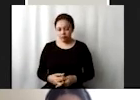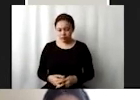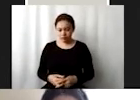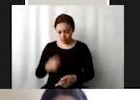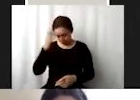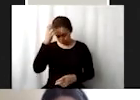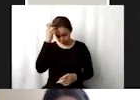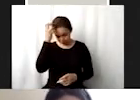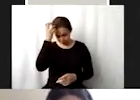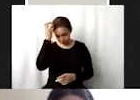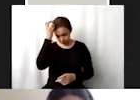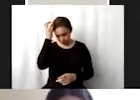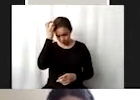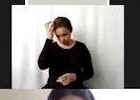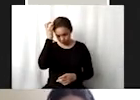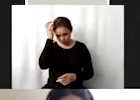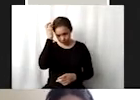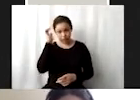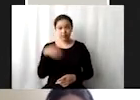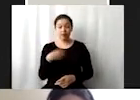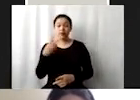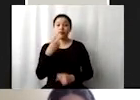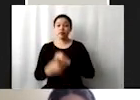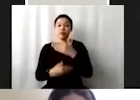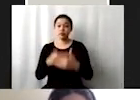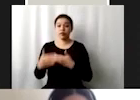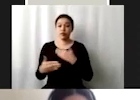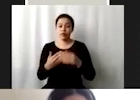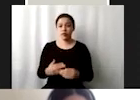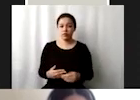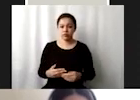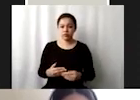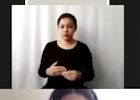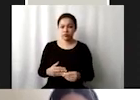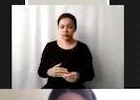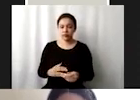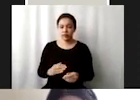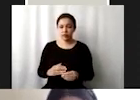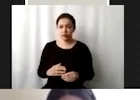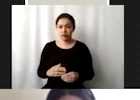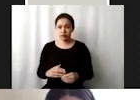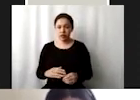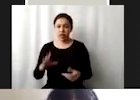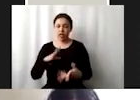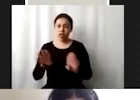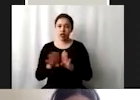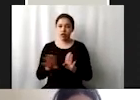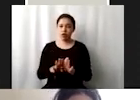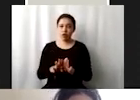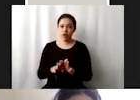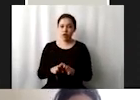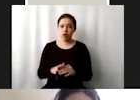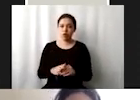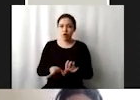existen dos procesos que son considerados como los bracitos de la agenda 2030